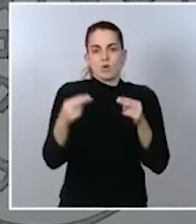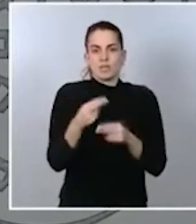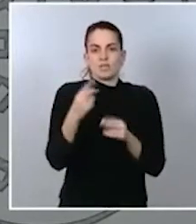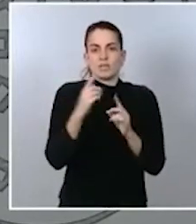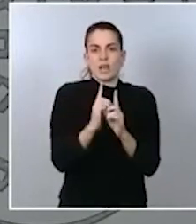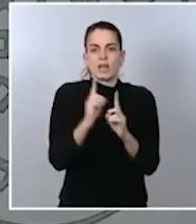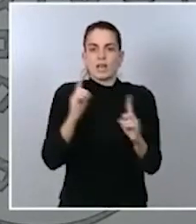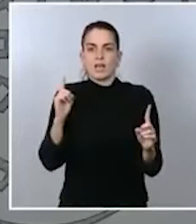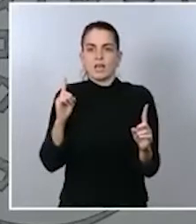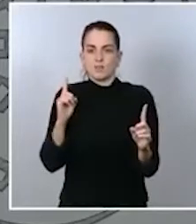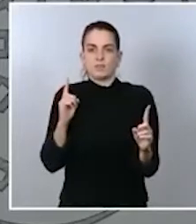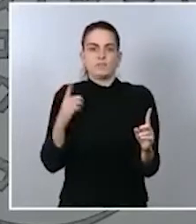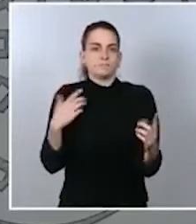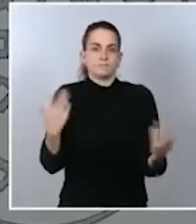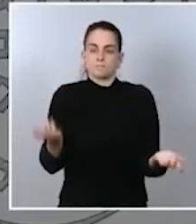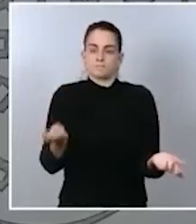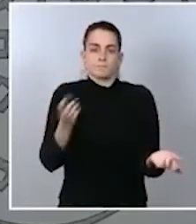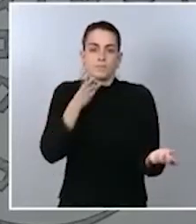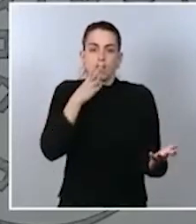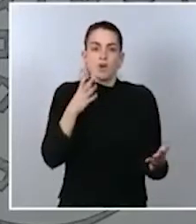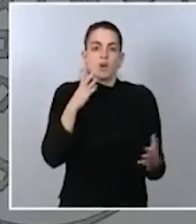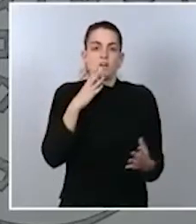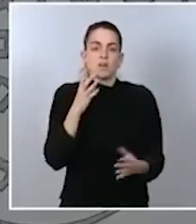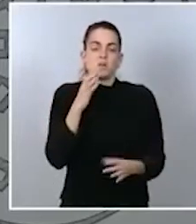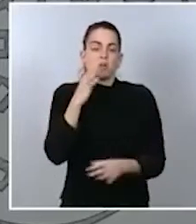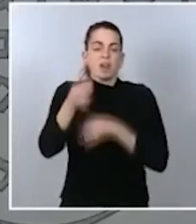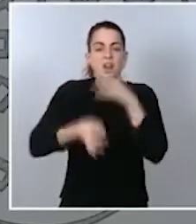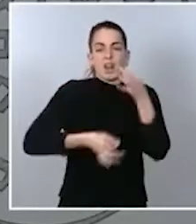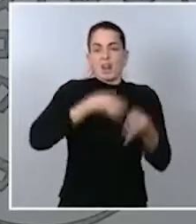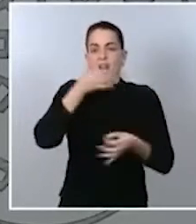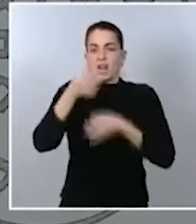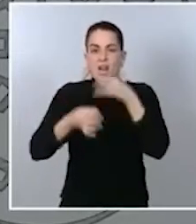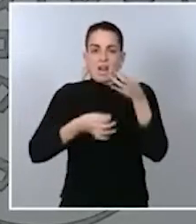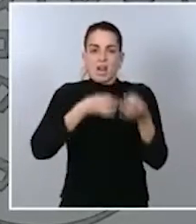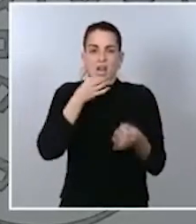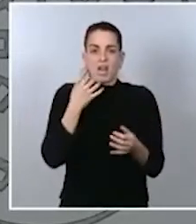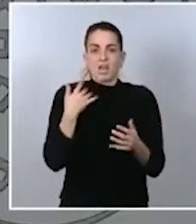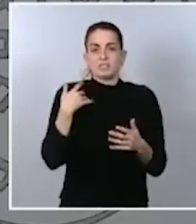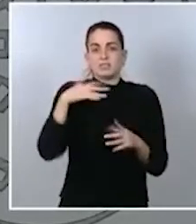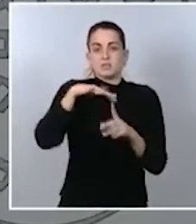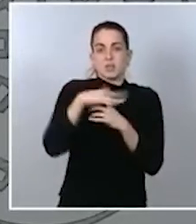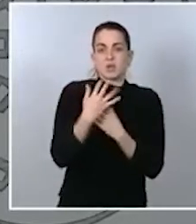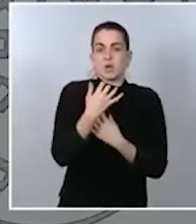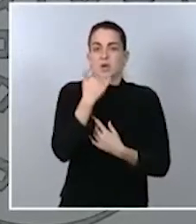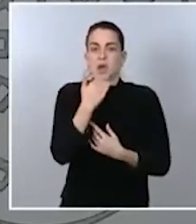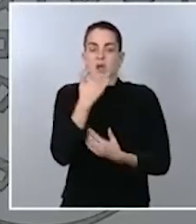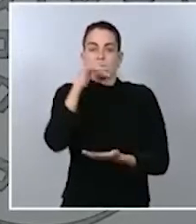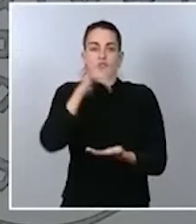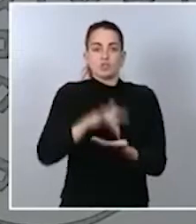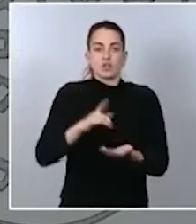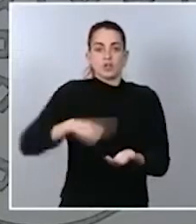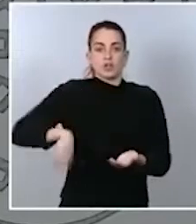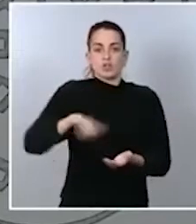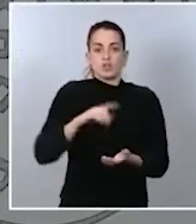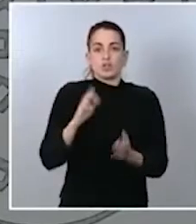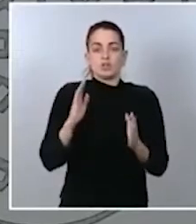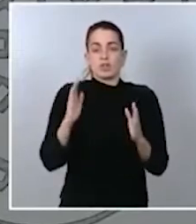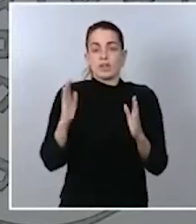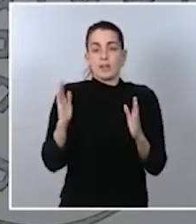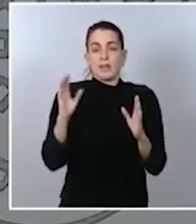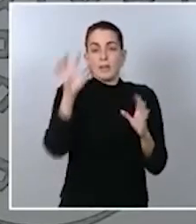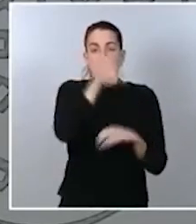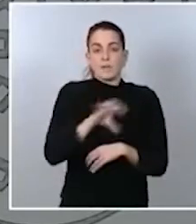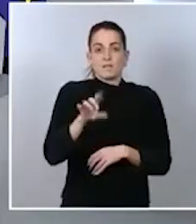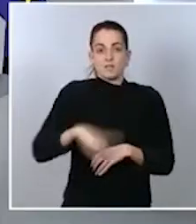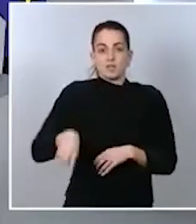comporta en términos de populismo y en términos de algunos acontecimientos que hemos vivido en otros países y que no queremos vivir en el nuestro propio.